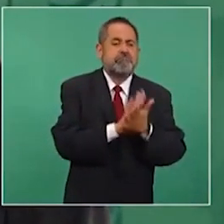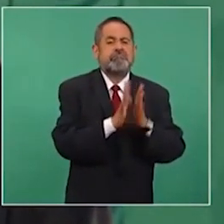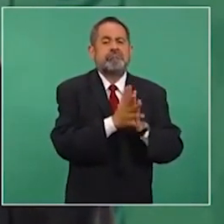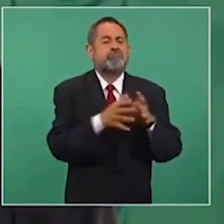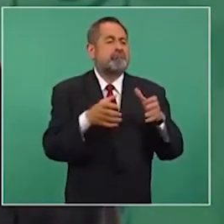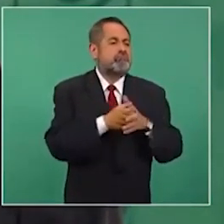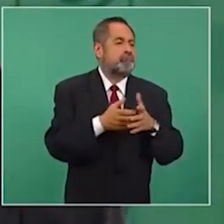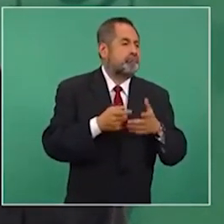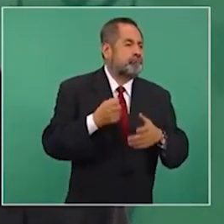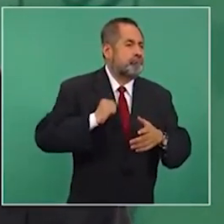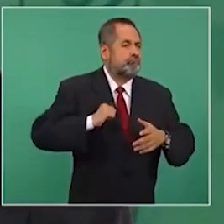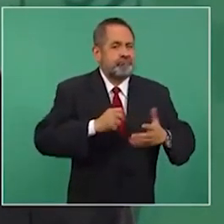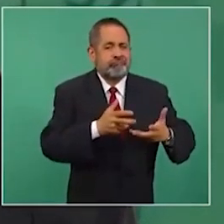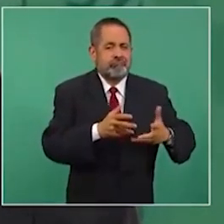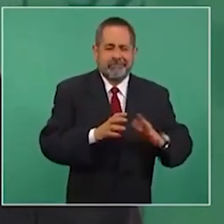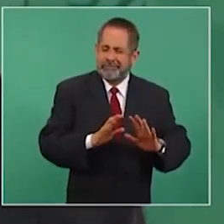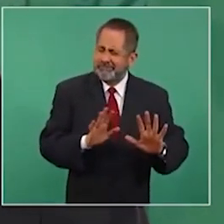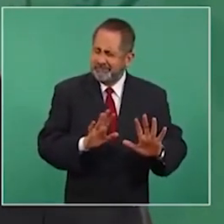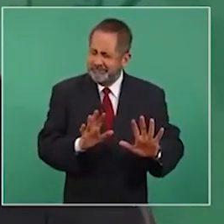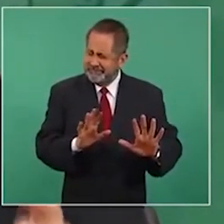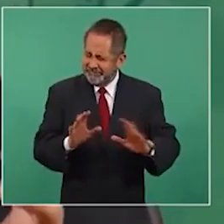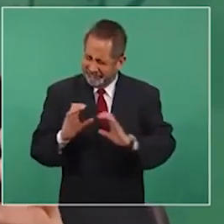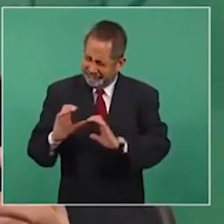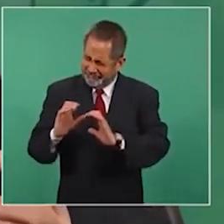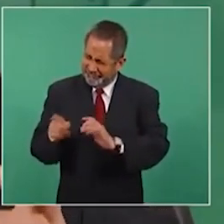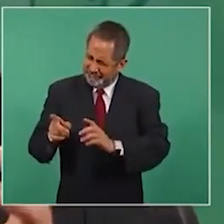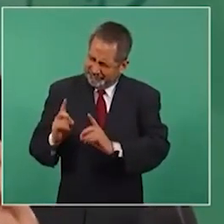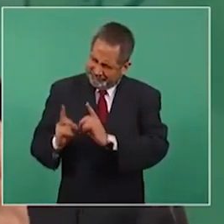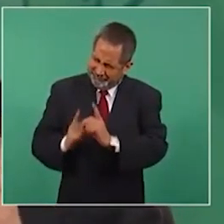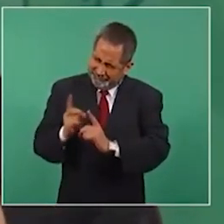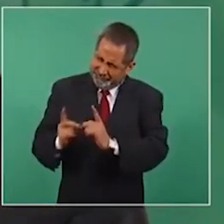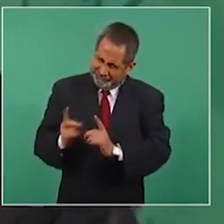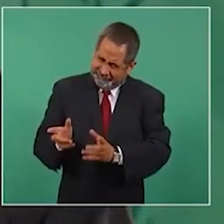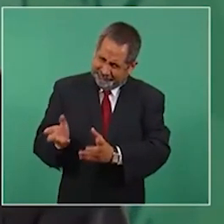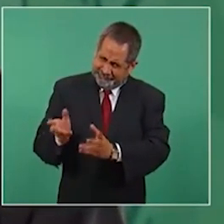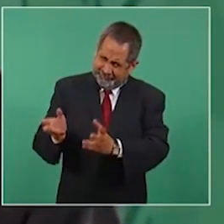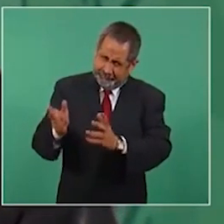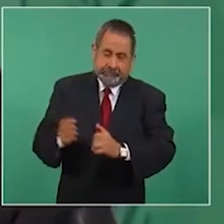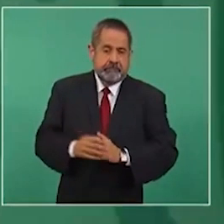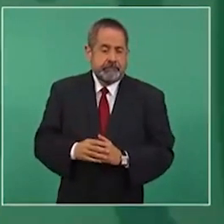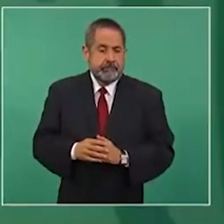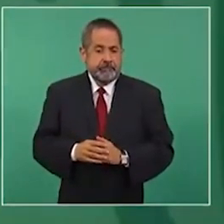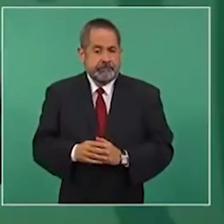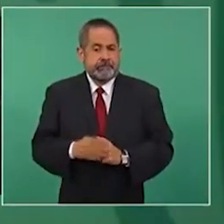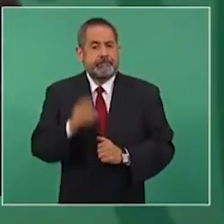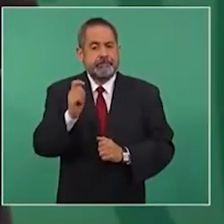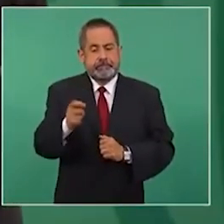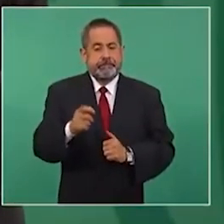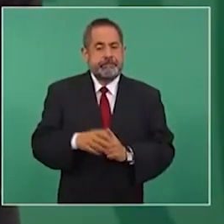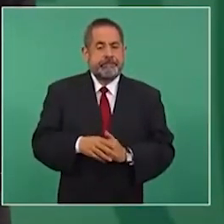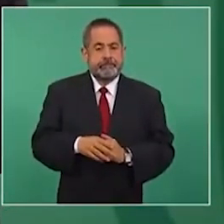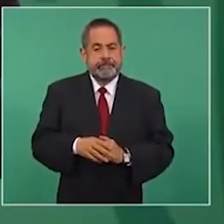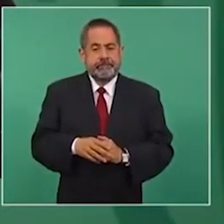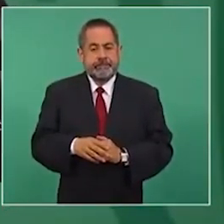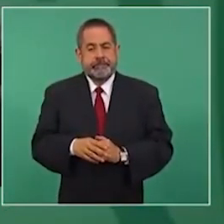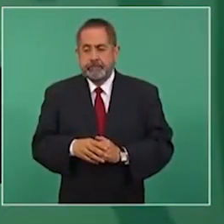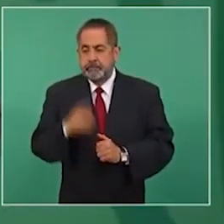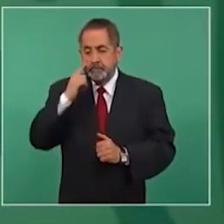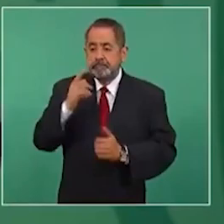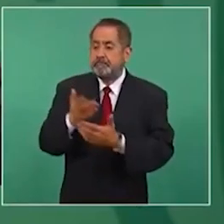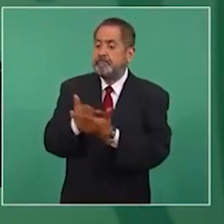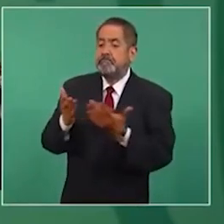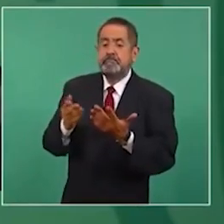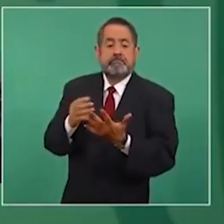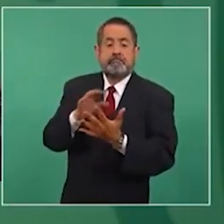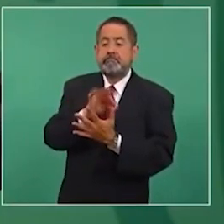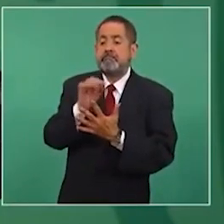que si nosotros le damos opciones a los jóvenes,